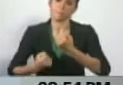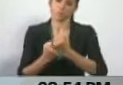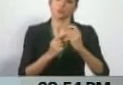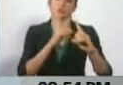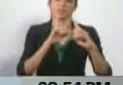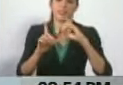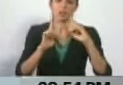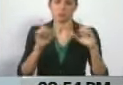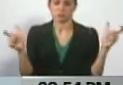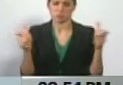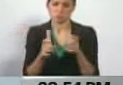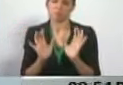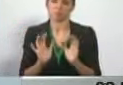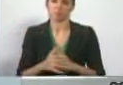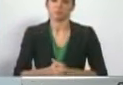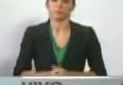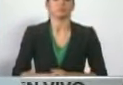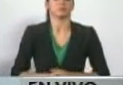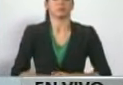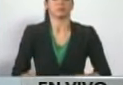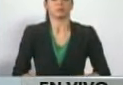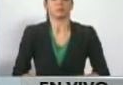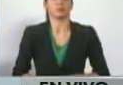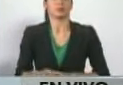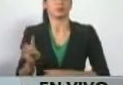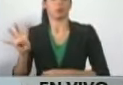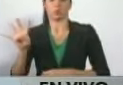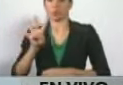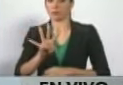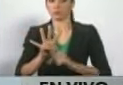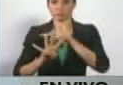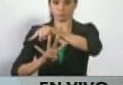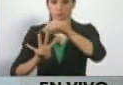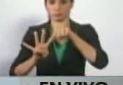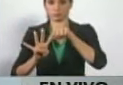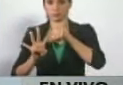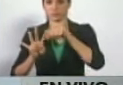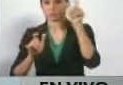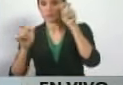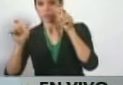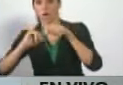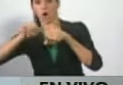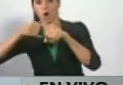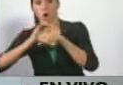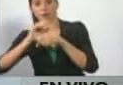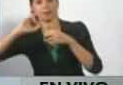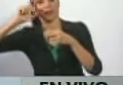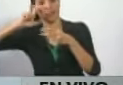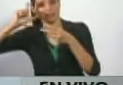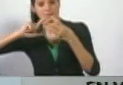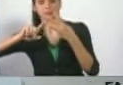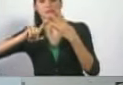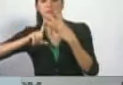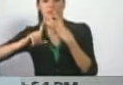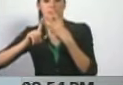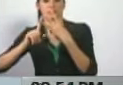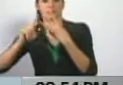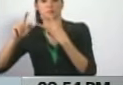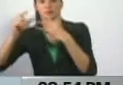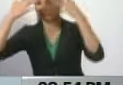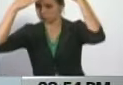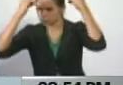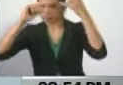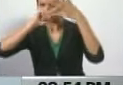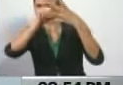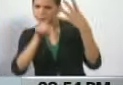Y bueno, ellos mismos cuatro fueron designados por mí para que fueran a las conversaciones.